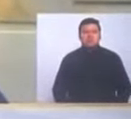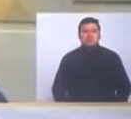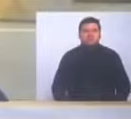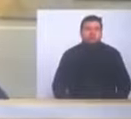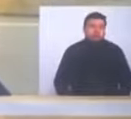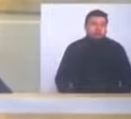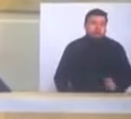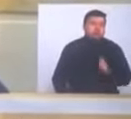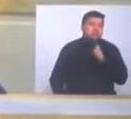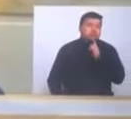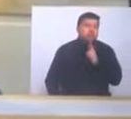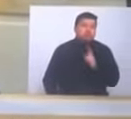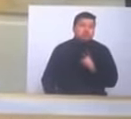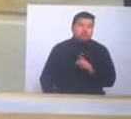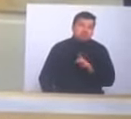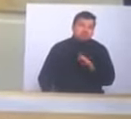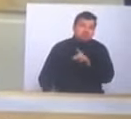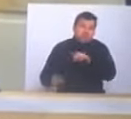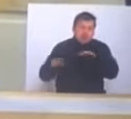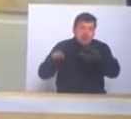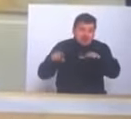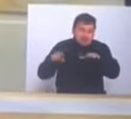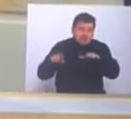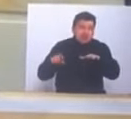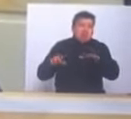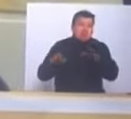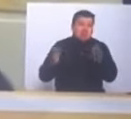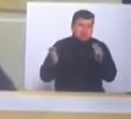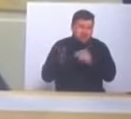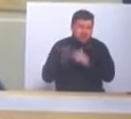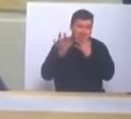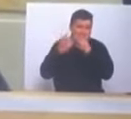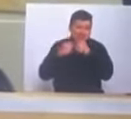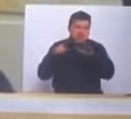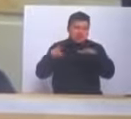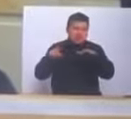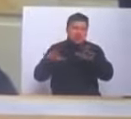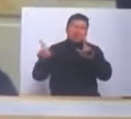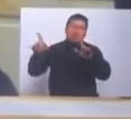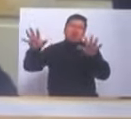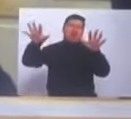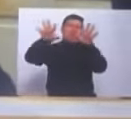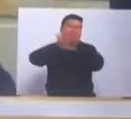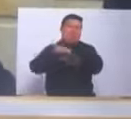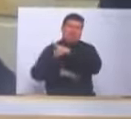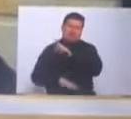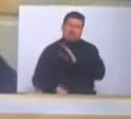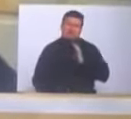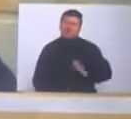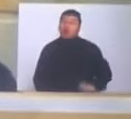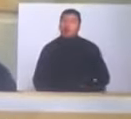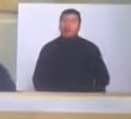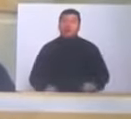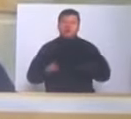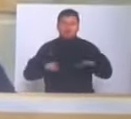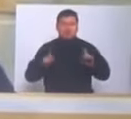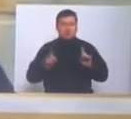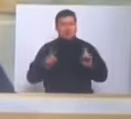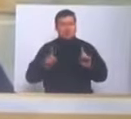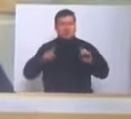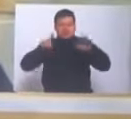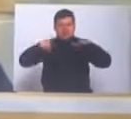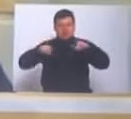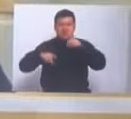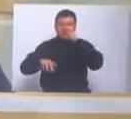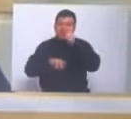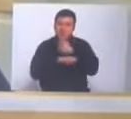decir que en menos de seis meses ya vamos a tener un nuevo operador. no engañen a la ciudadanía y a mí me gustaría que